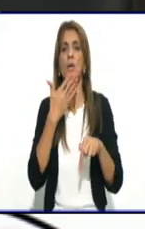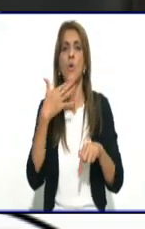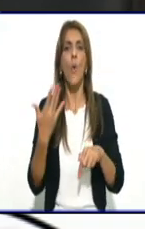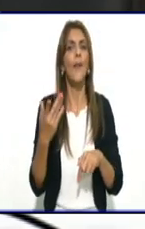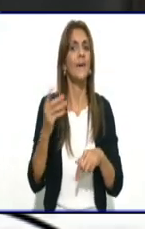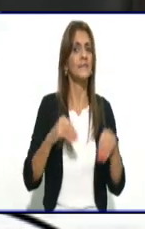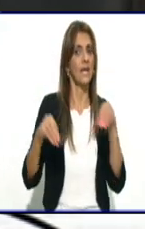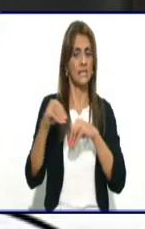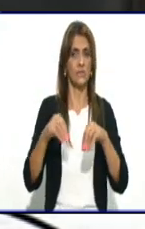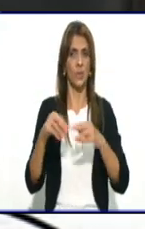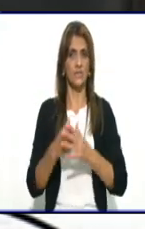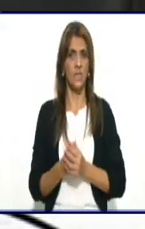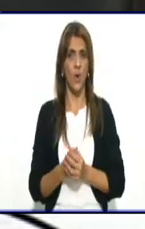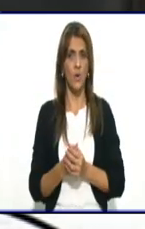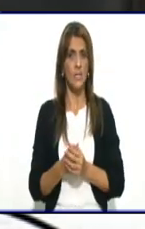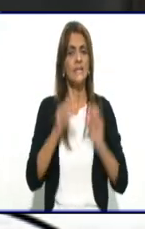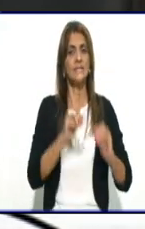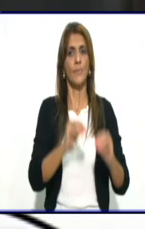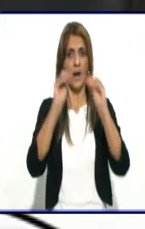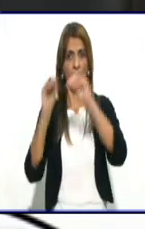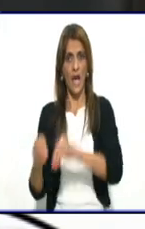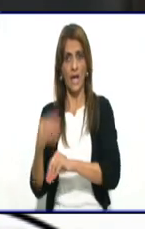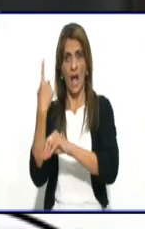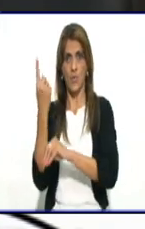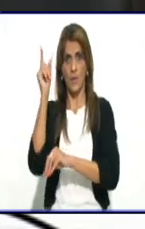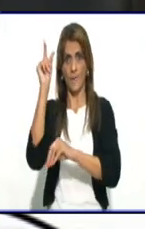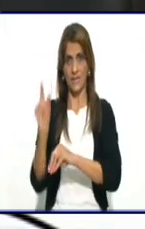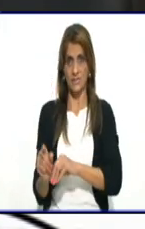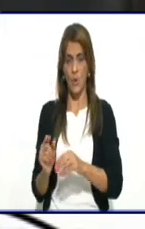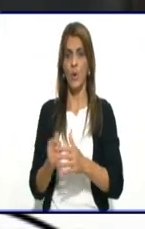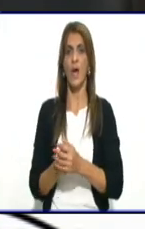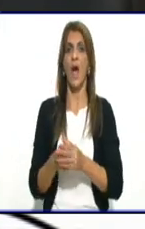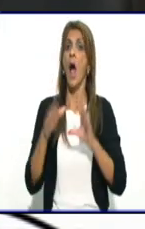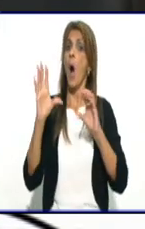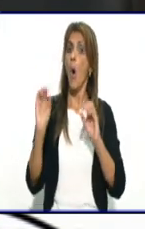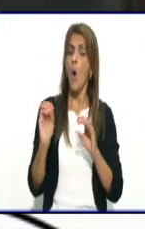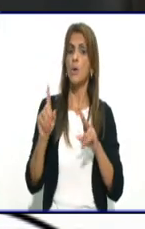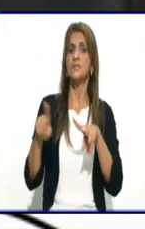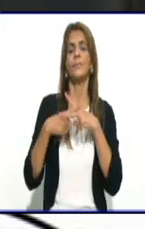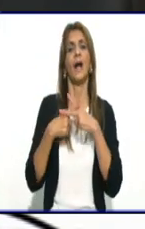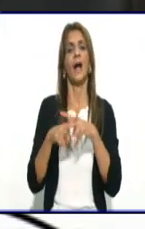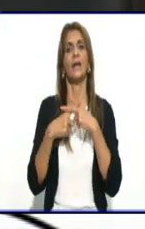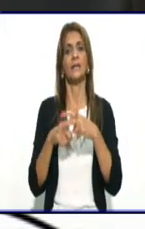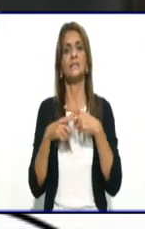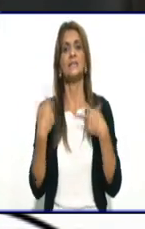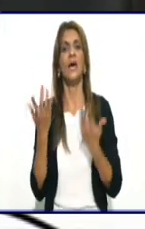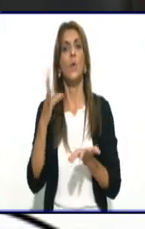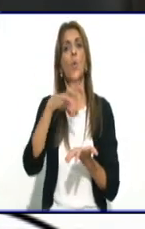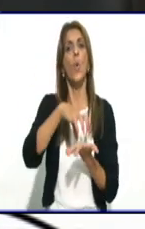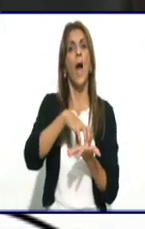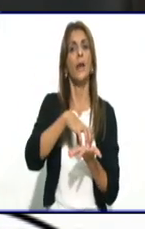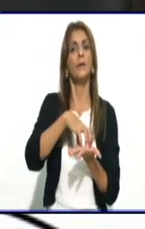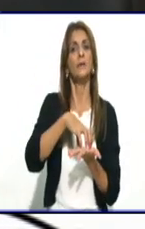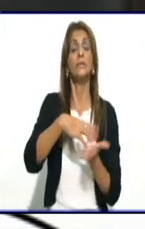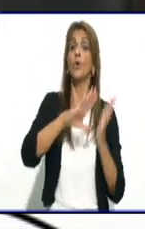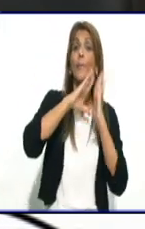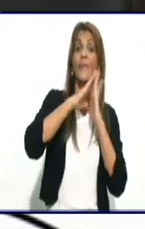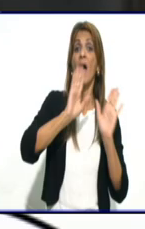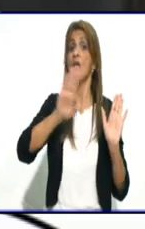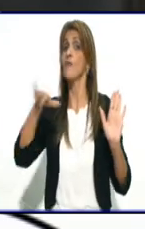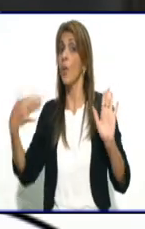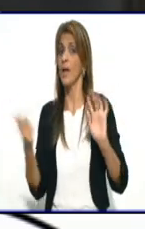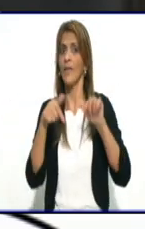si van a dejar una persona que supla por ellos o si no, tienen que garantizar un lugar de hospedaje fuera del lugar de